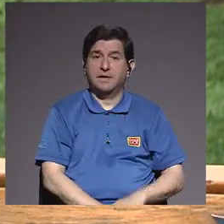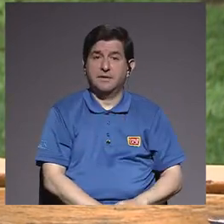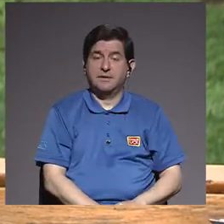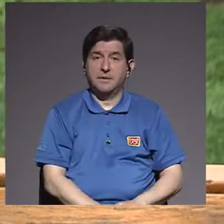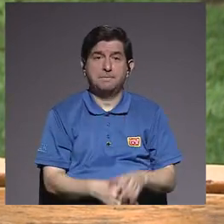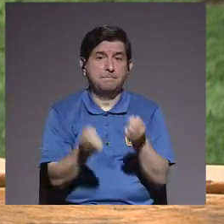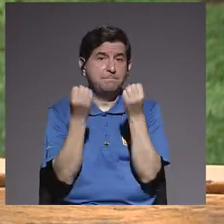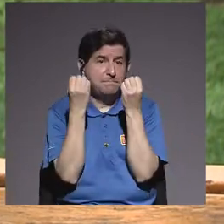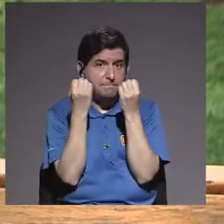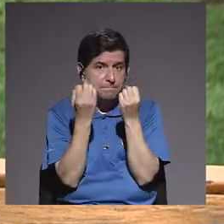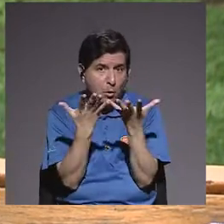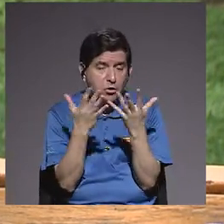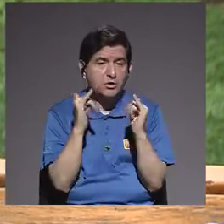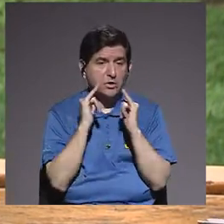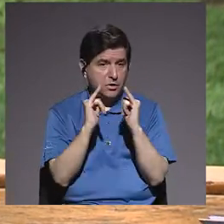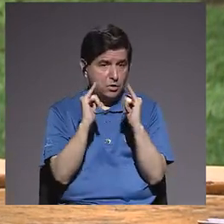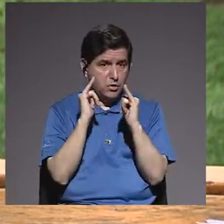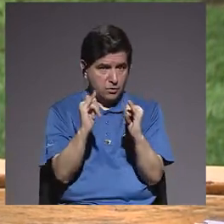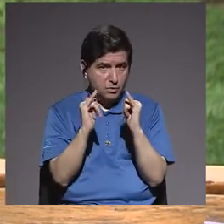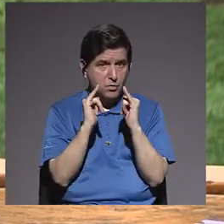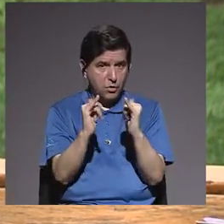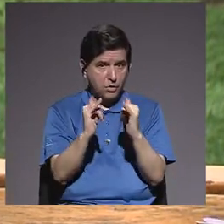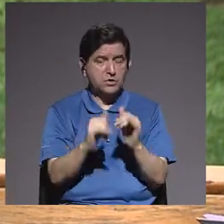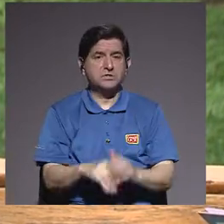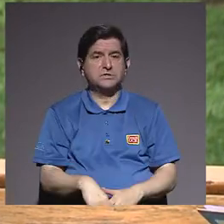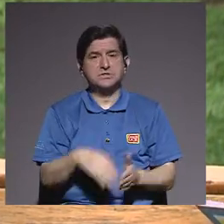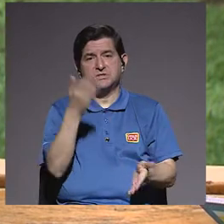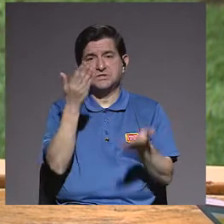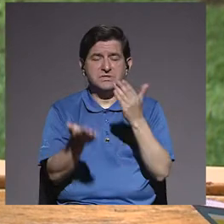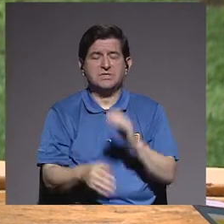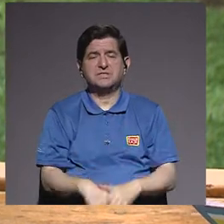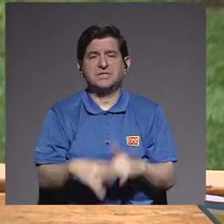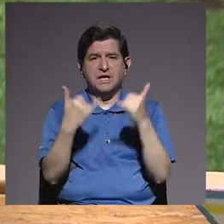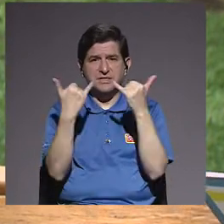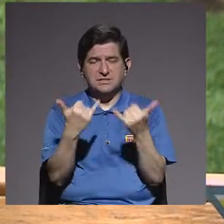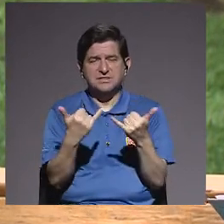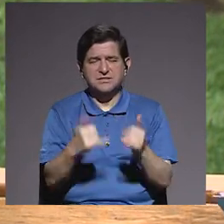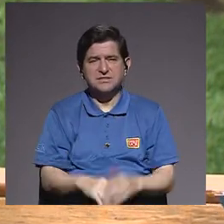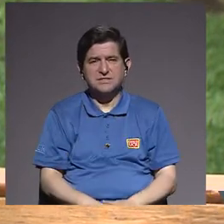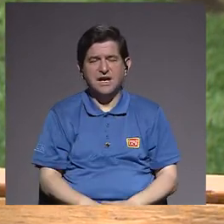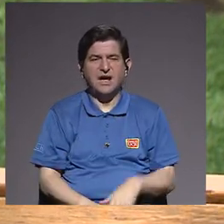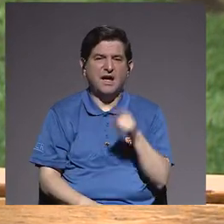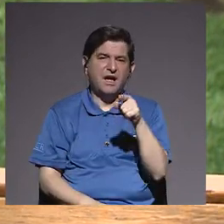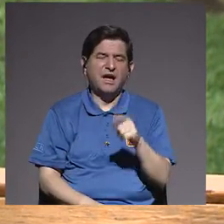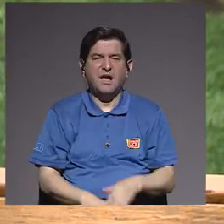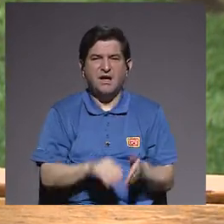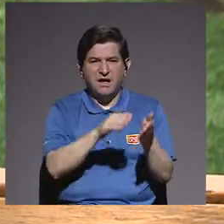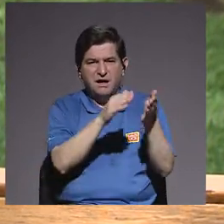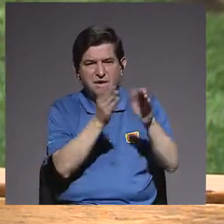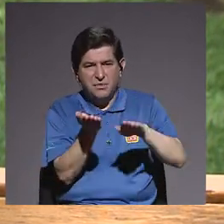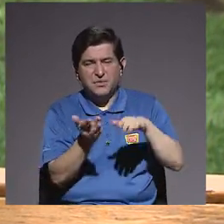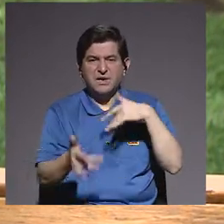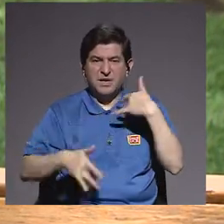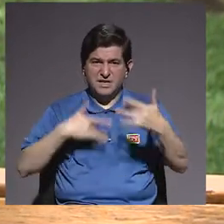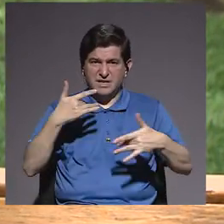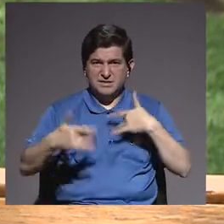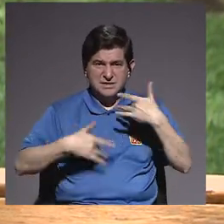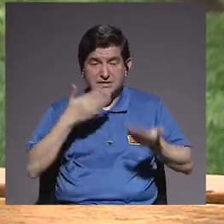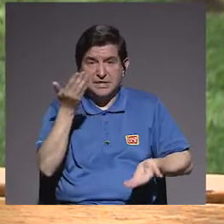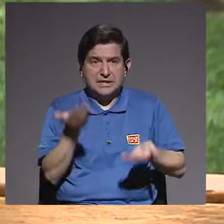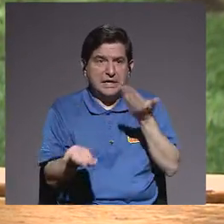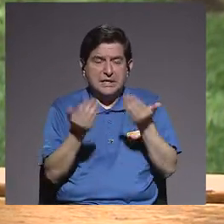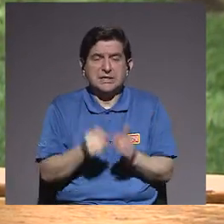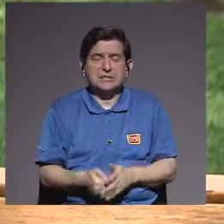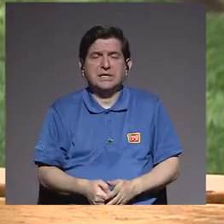de los iguales o contemporáneos van quedando en el camino y eso los hace sentirse